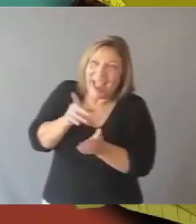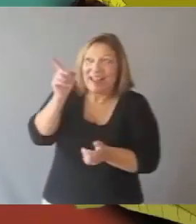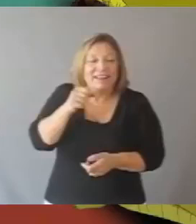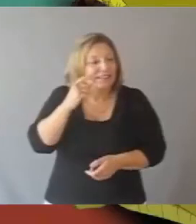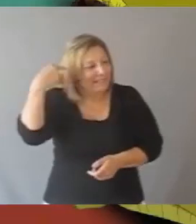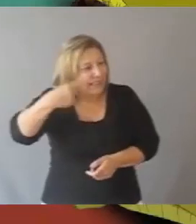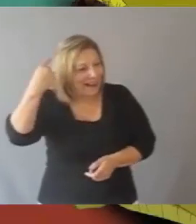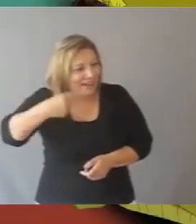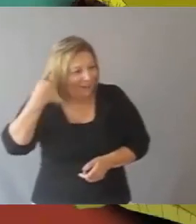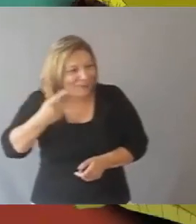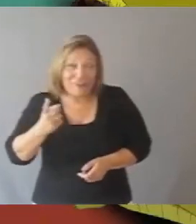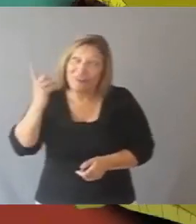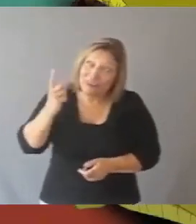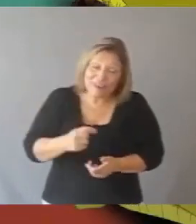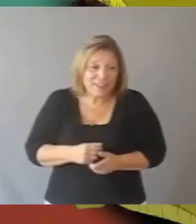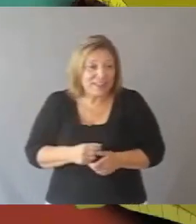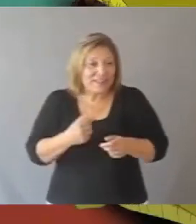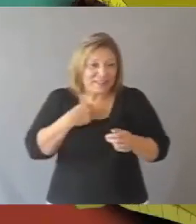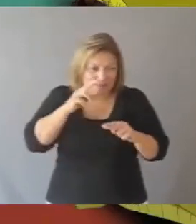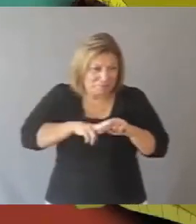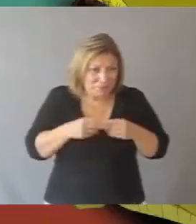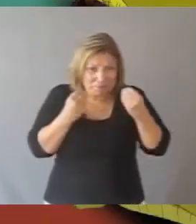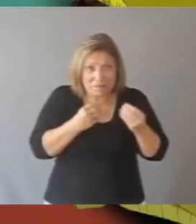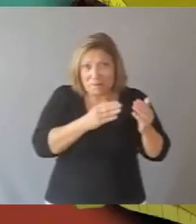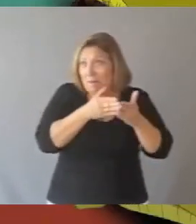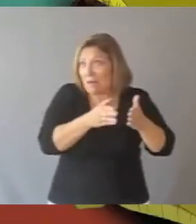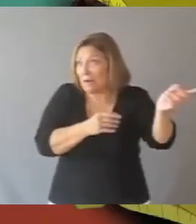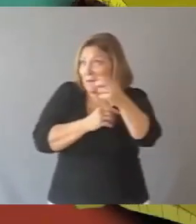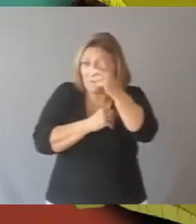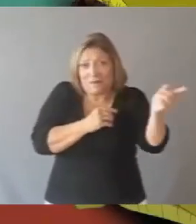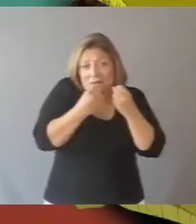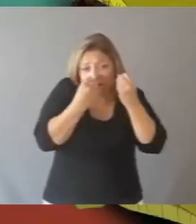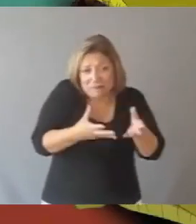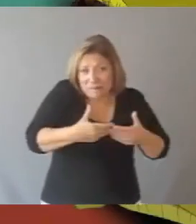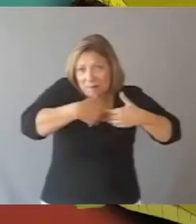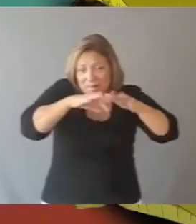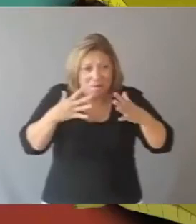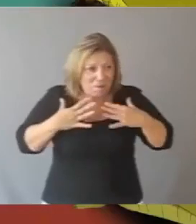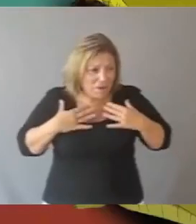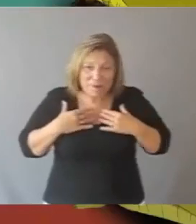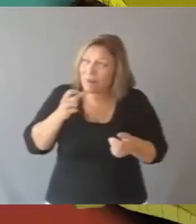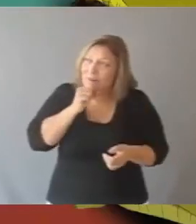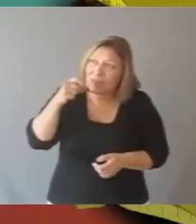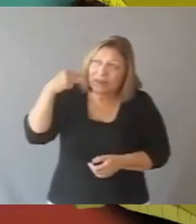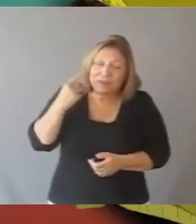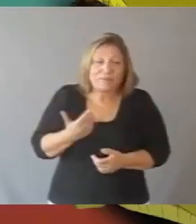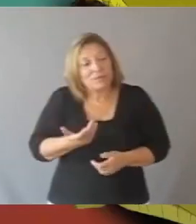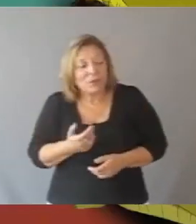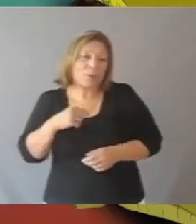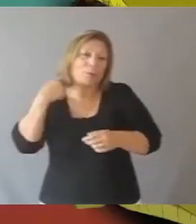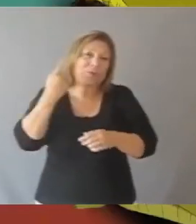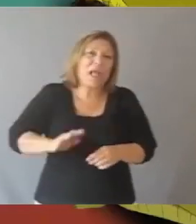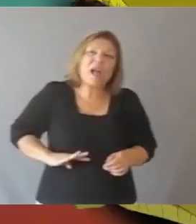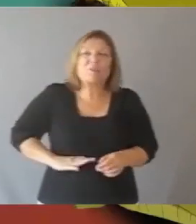creyeron que el viejo se había vuelto loco porque se iban a morir ellos si el vapor seguía pasando. Estaba bien loco el pobre yacaré viejo y como